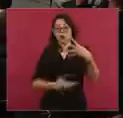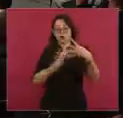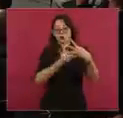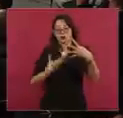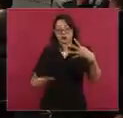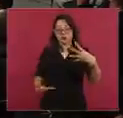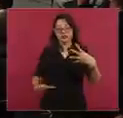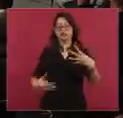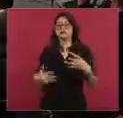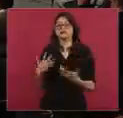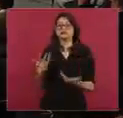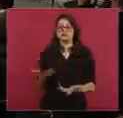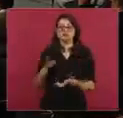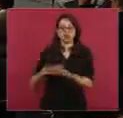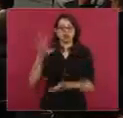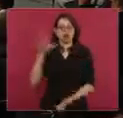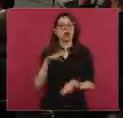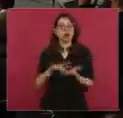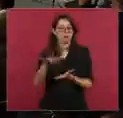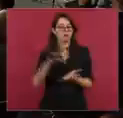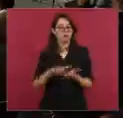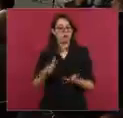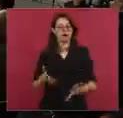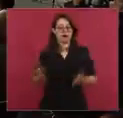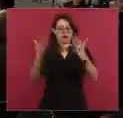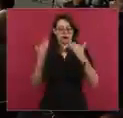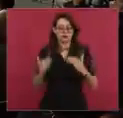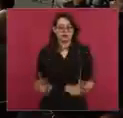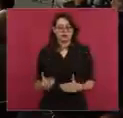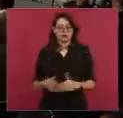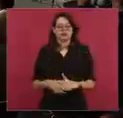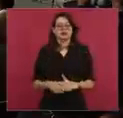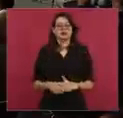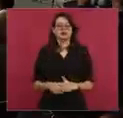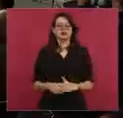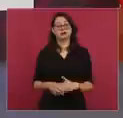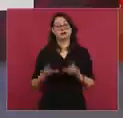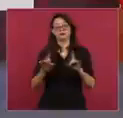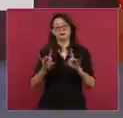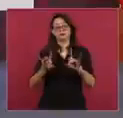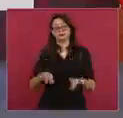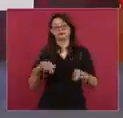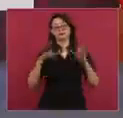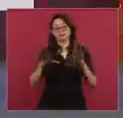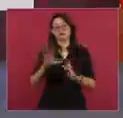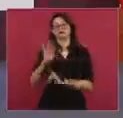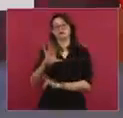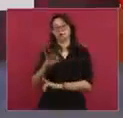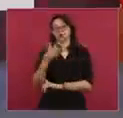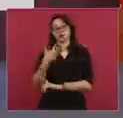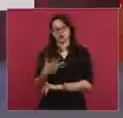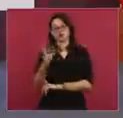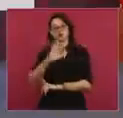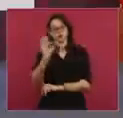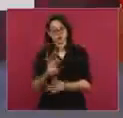50%. Le sigue después ya el primer ministro Antonio Albanese, de Australia, con el 48% de aprobación